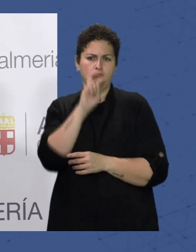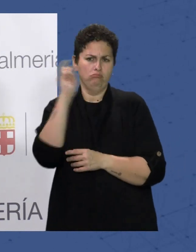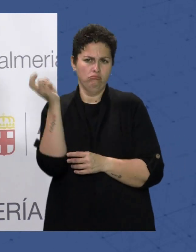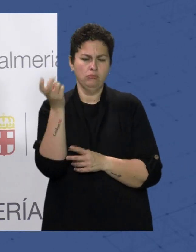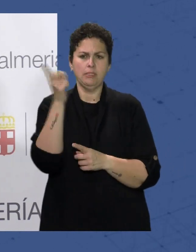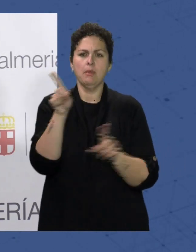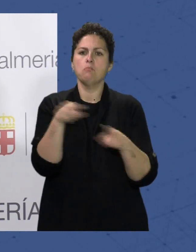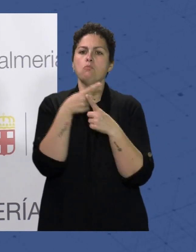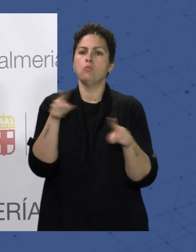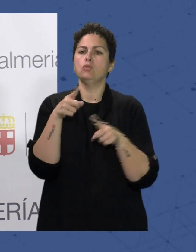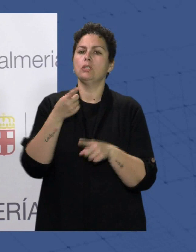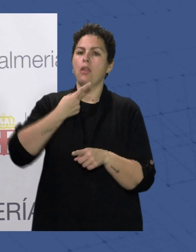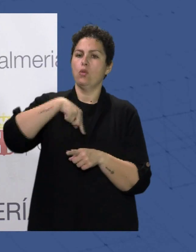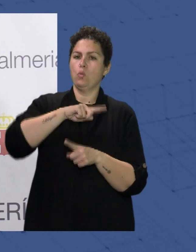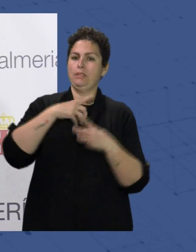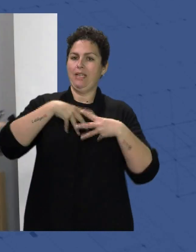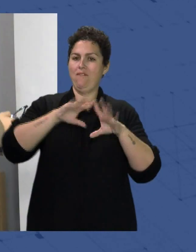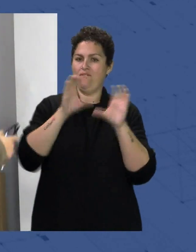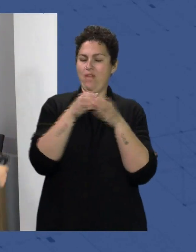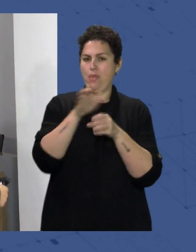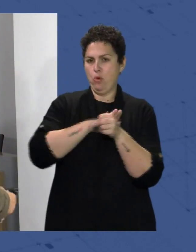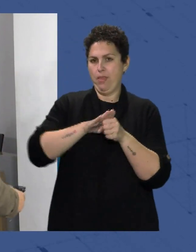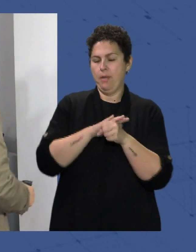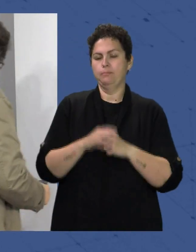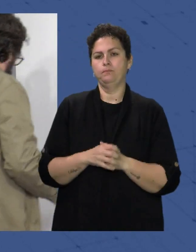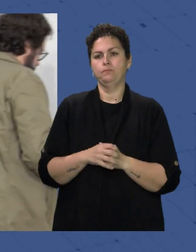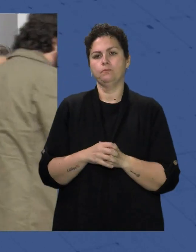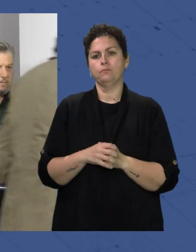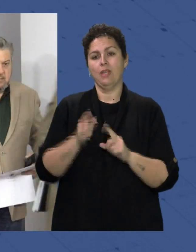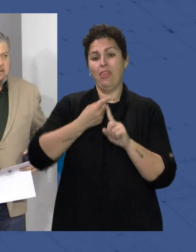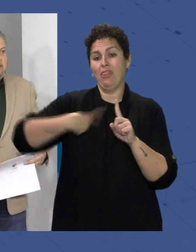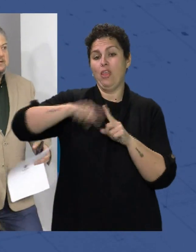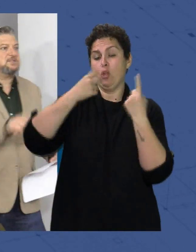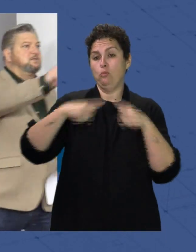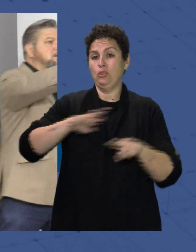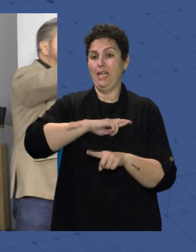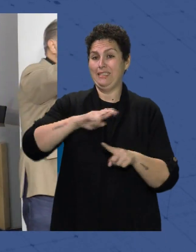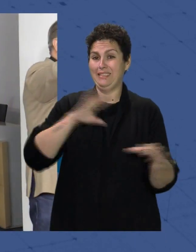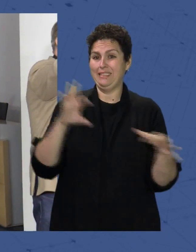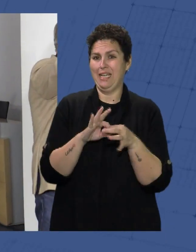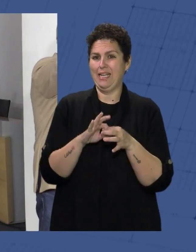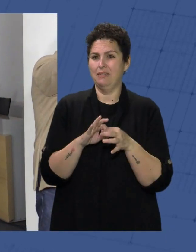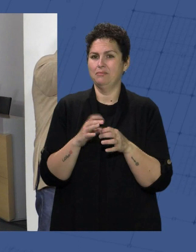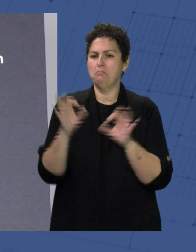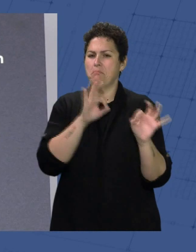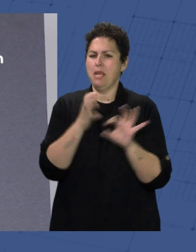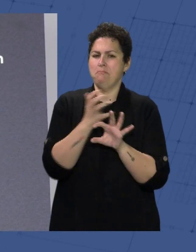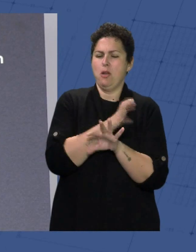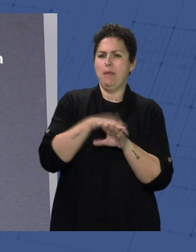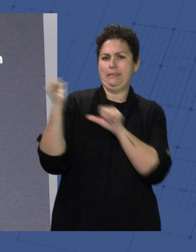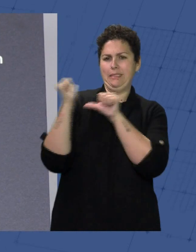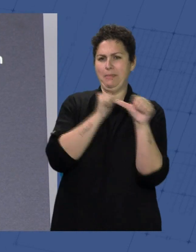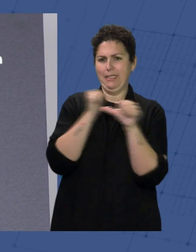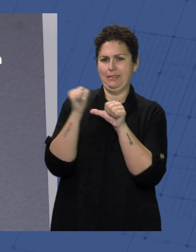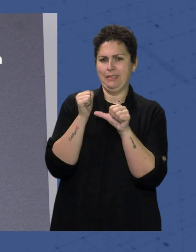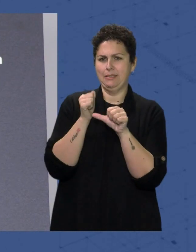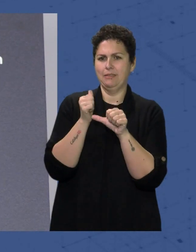música De nuestra banda municipal El ciclo de música sacra Es un excelente preludio De Semana Santa Que invita al